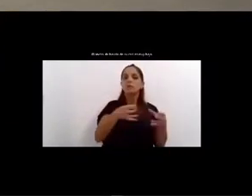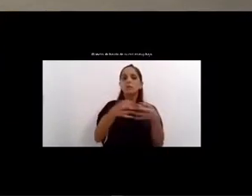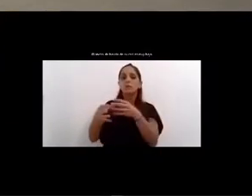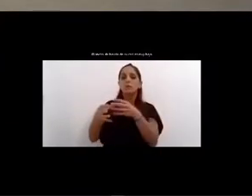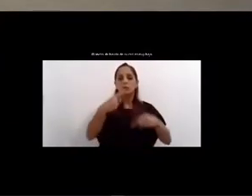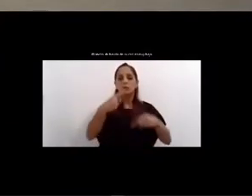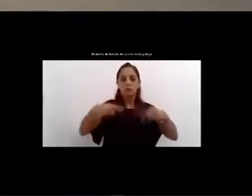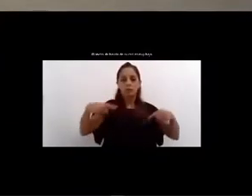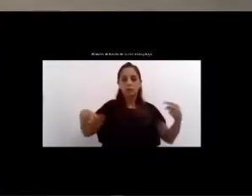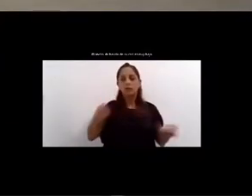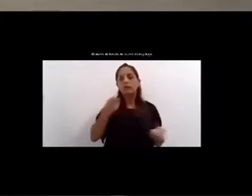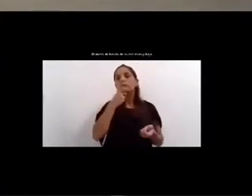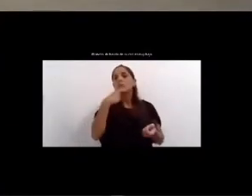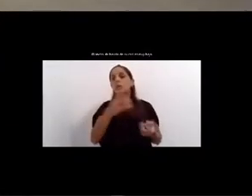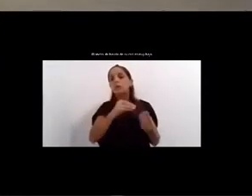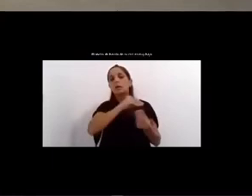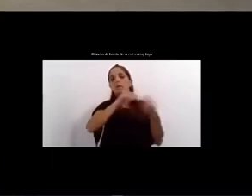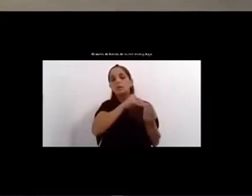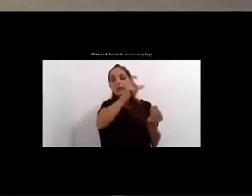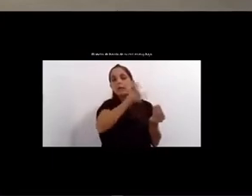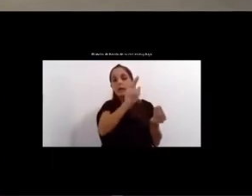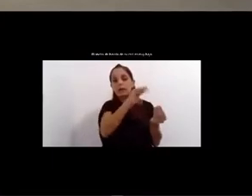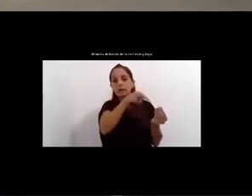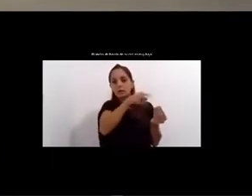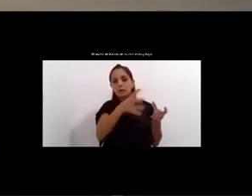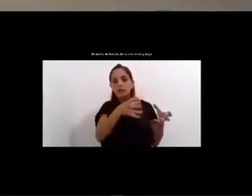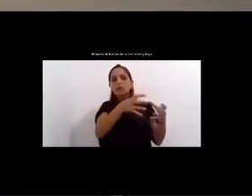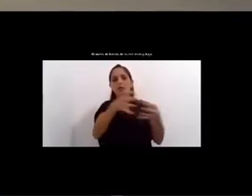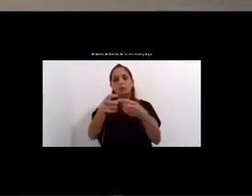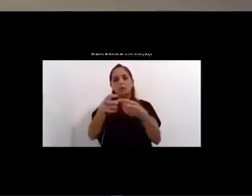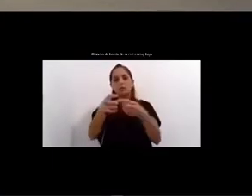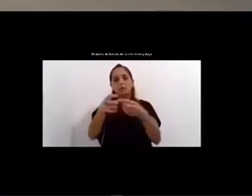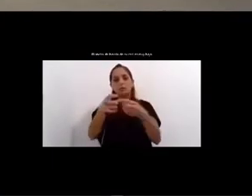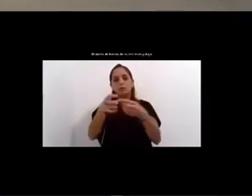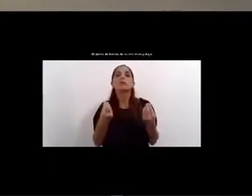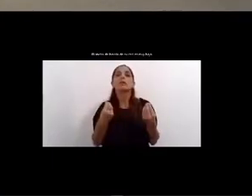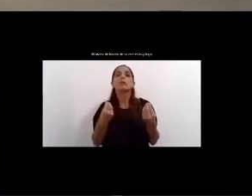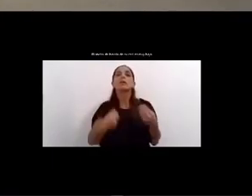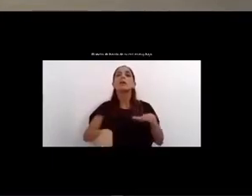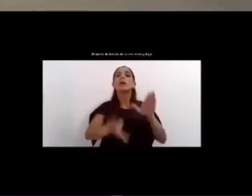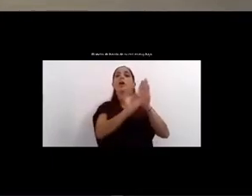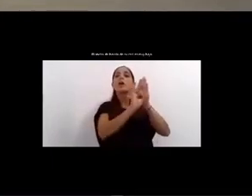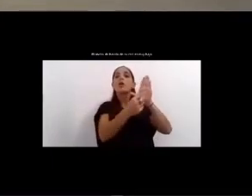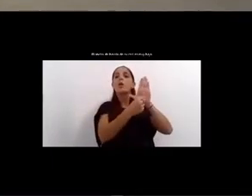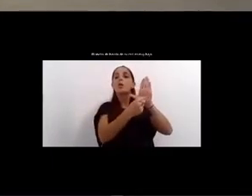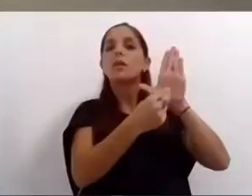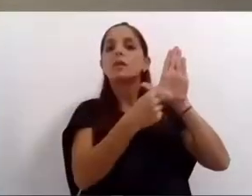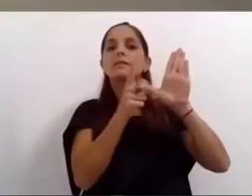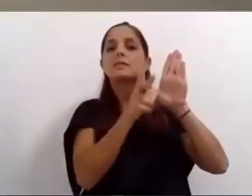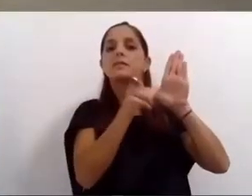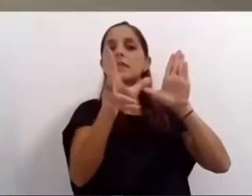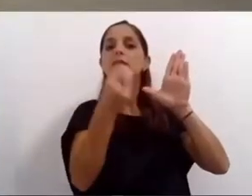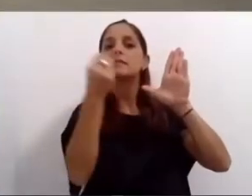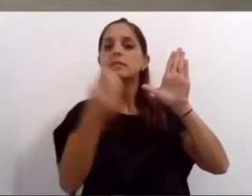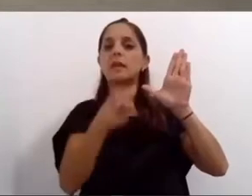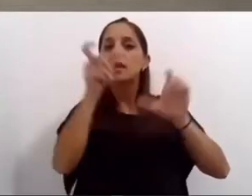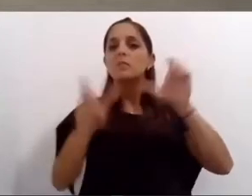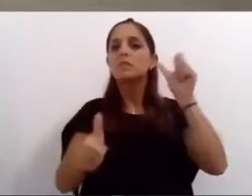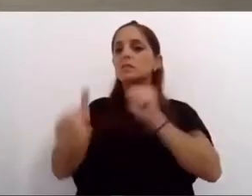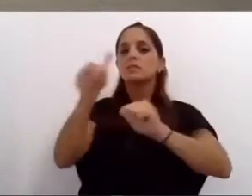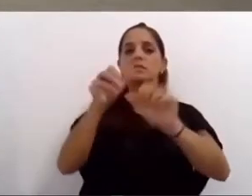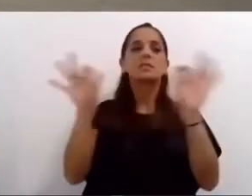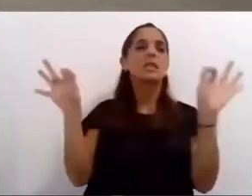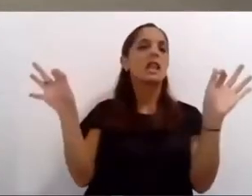familiares y amigos de víctimas les pedimos la sanción de la ordenanza de alcohol cero vengo hoy a repetir el pedido